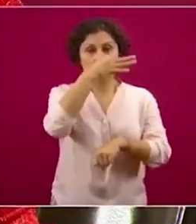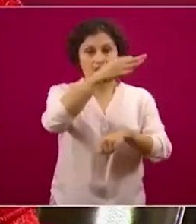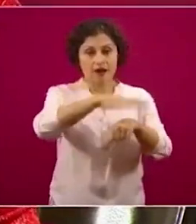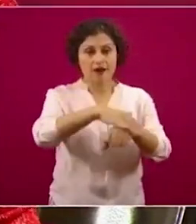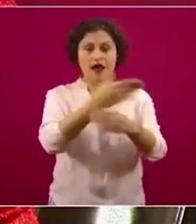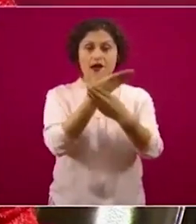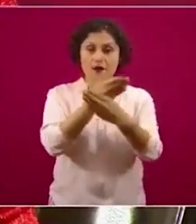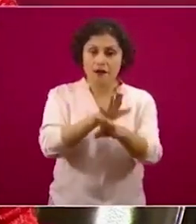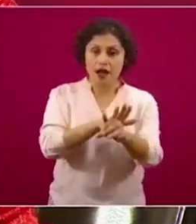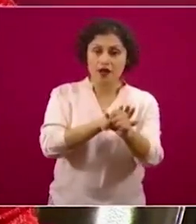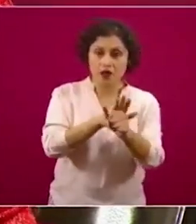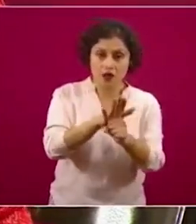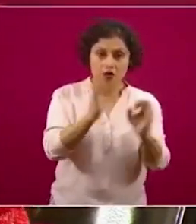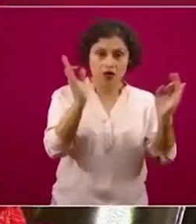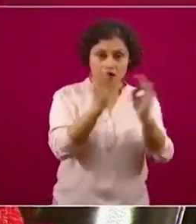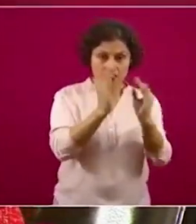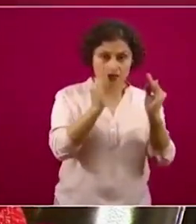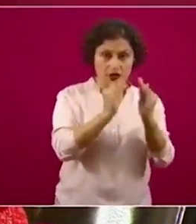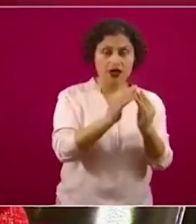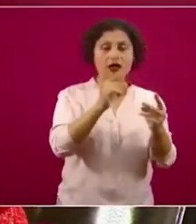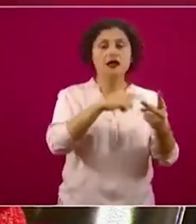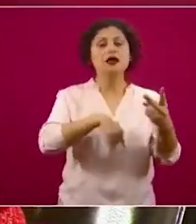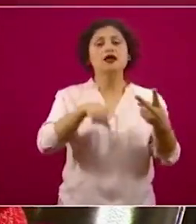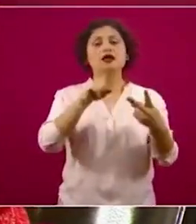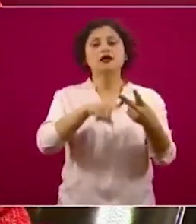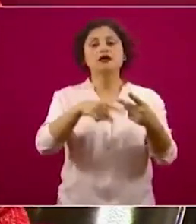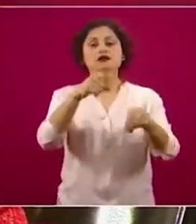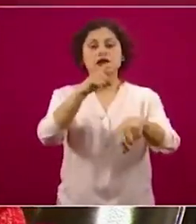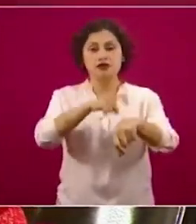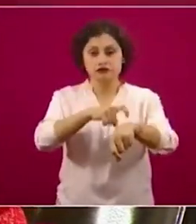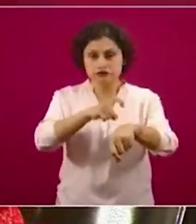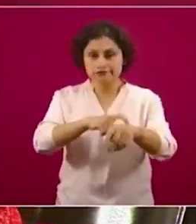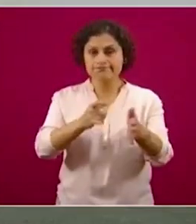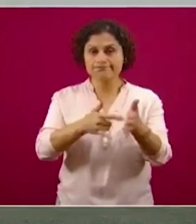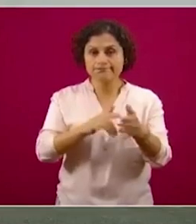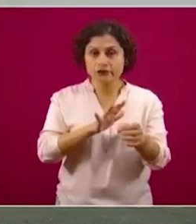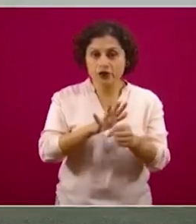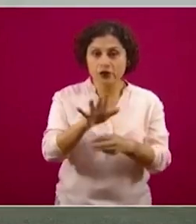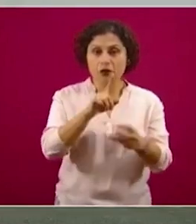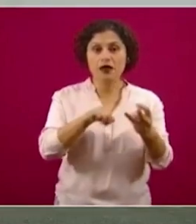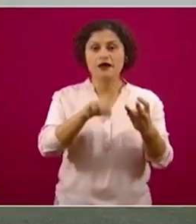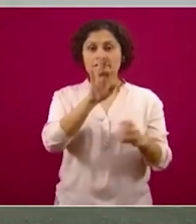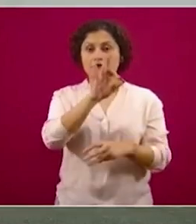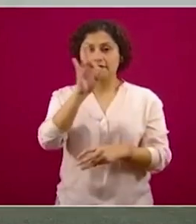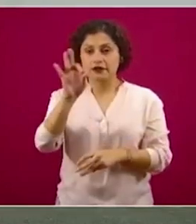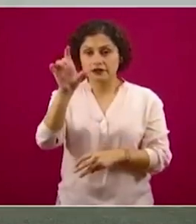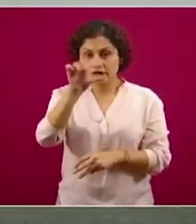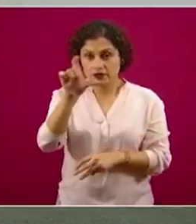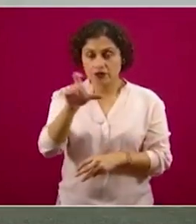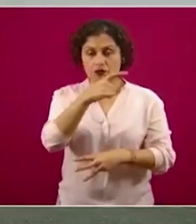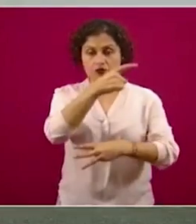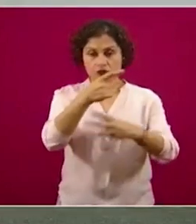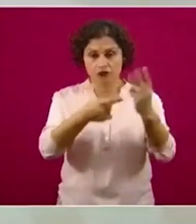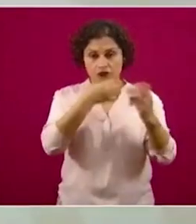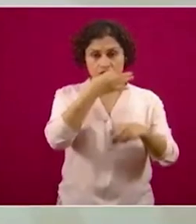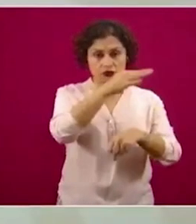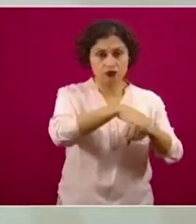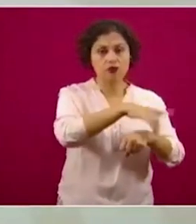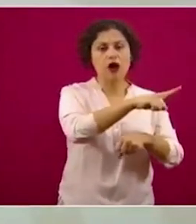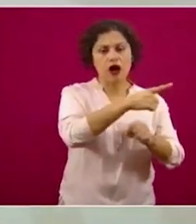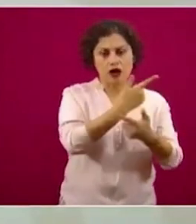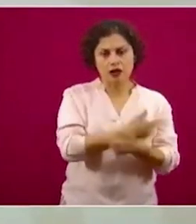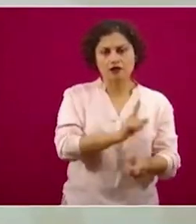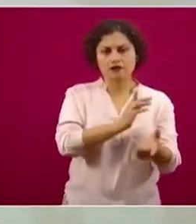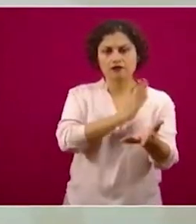esperamos que con este plan de logística minimizar al máximo los riesgos de contagio que hoy